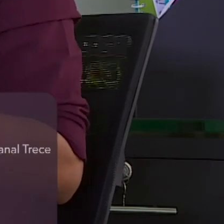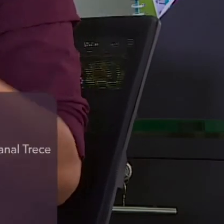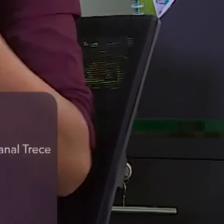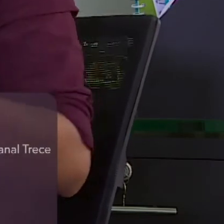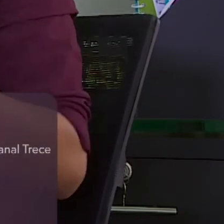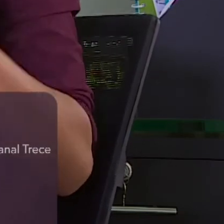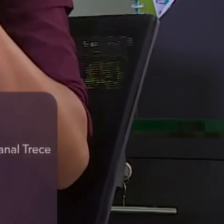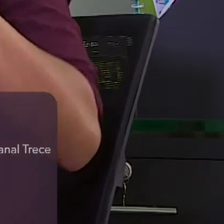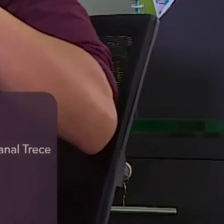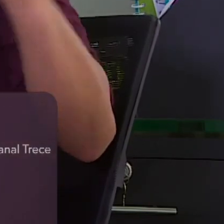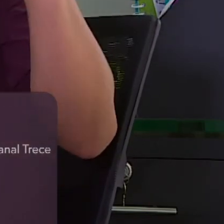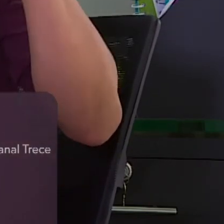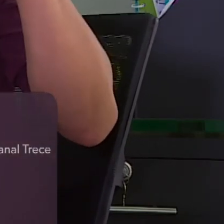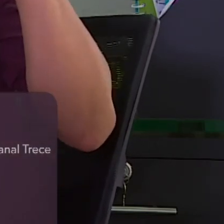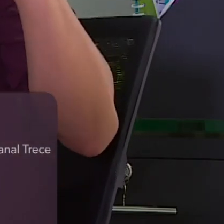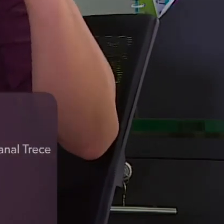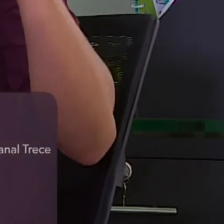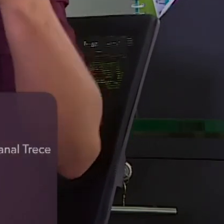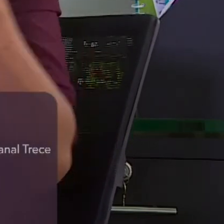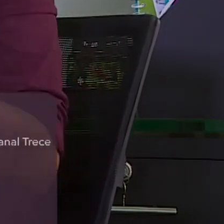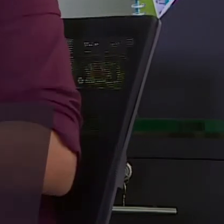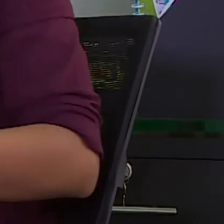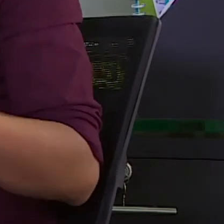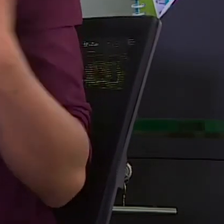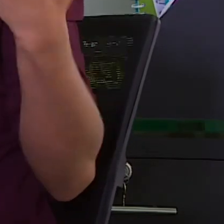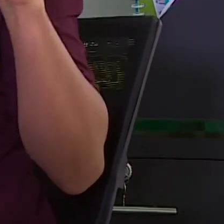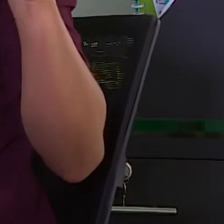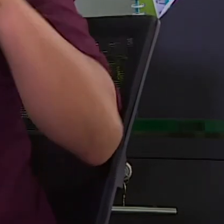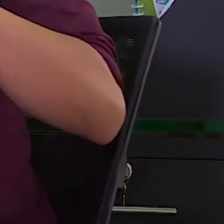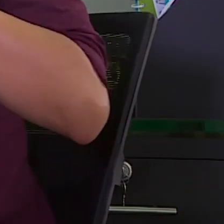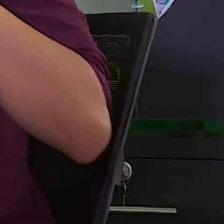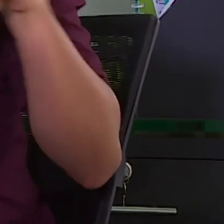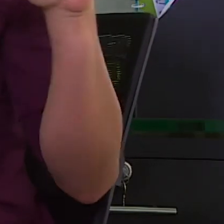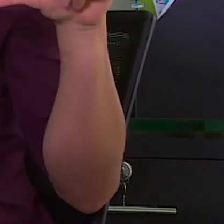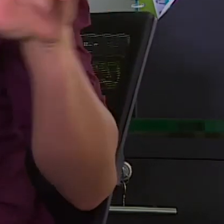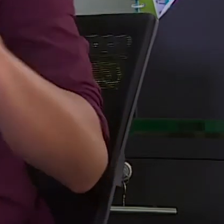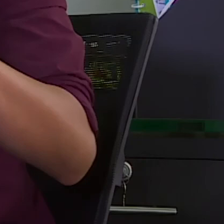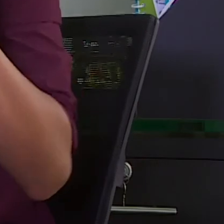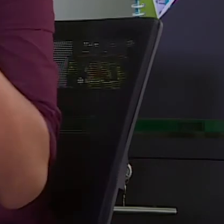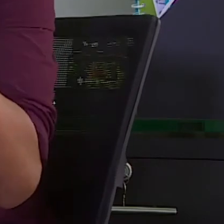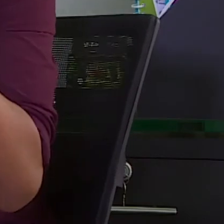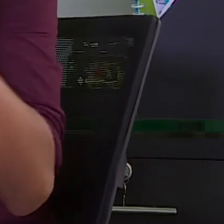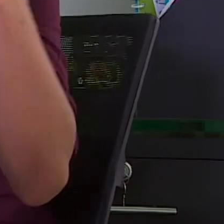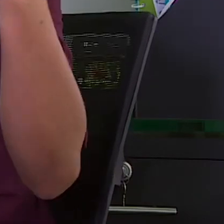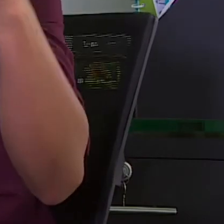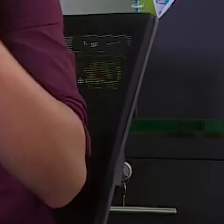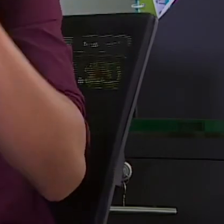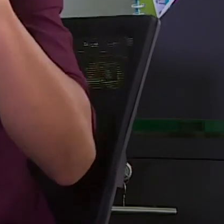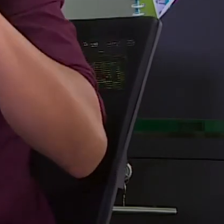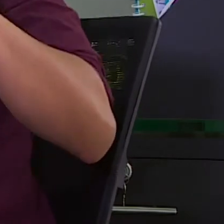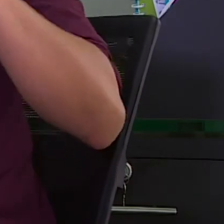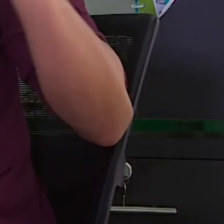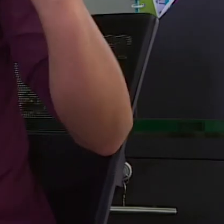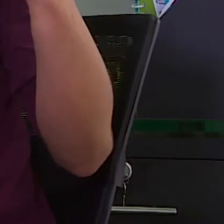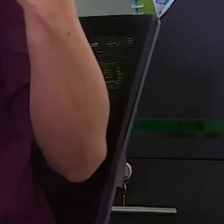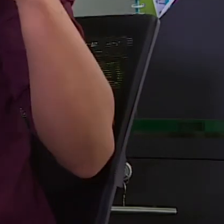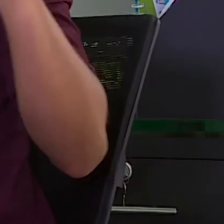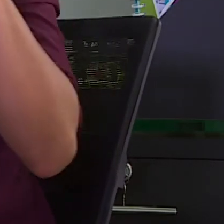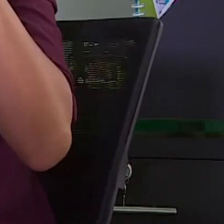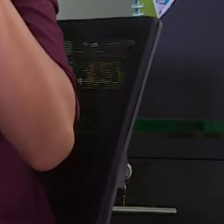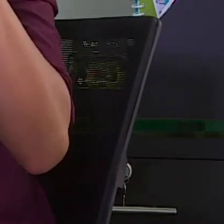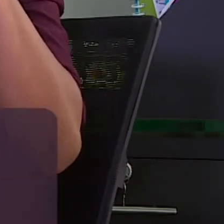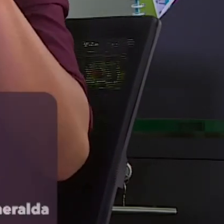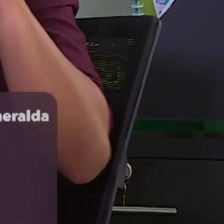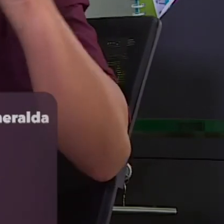pero la historia siempre se repite así que si se los perdieron o llegaron tarde pueden verlos completos en nuestro canal de YouTube